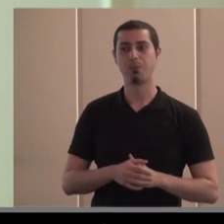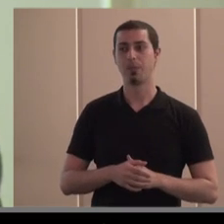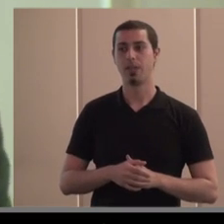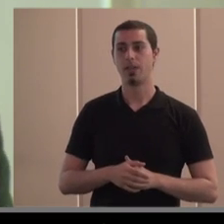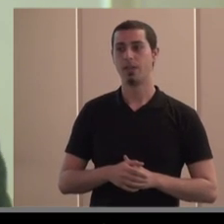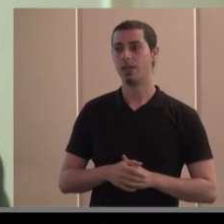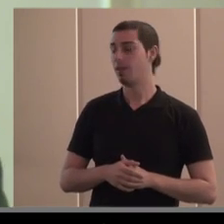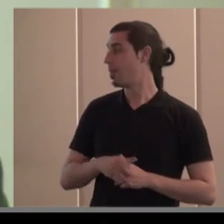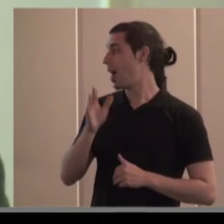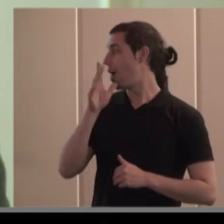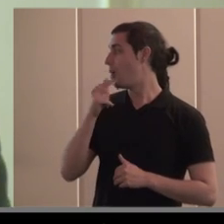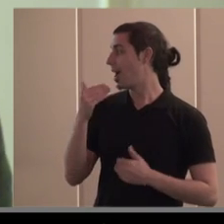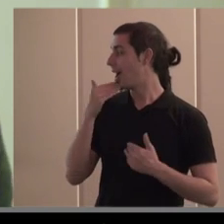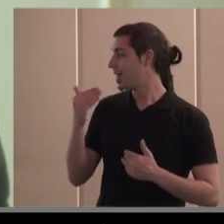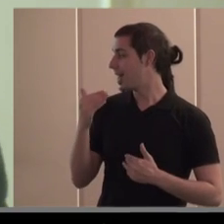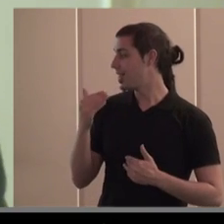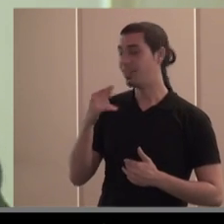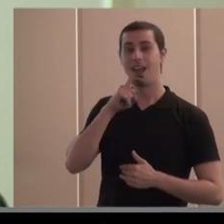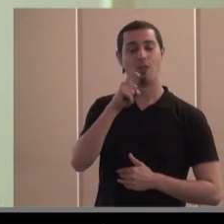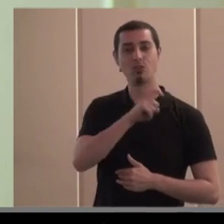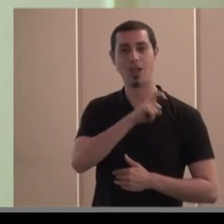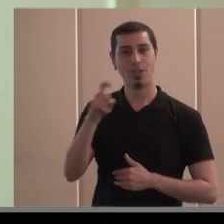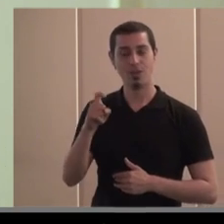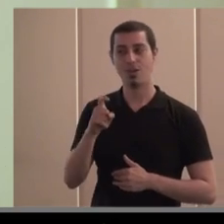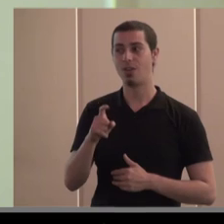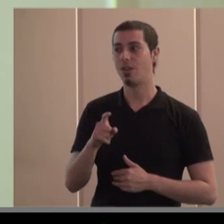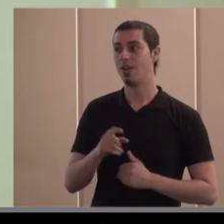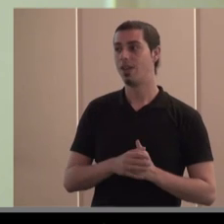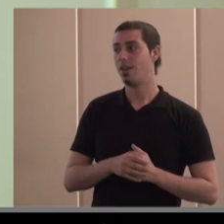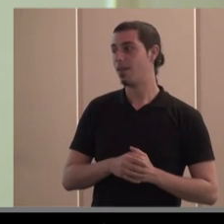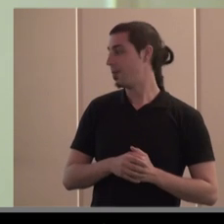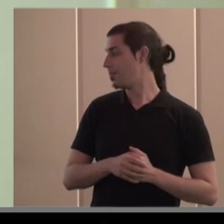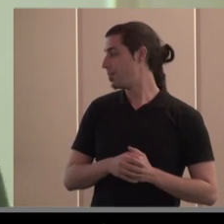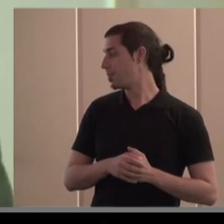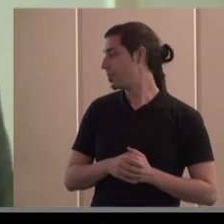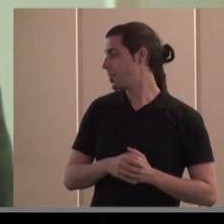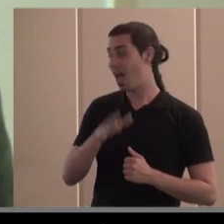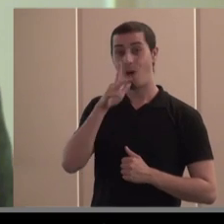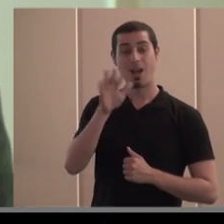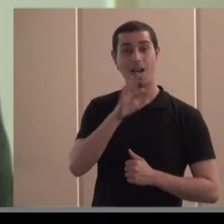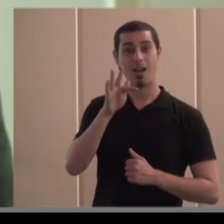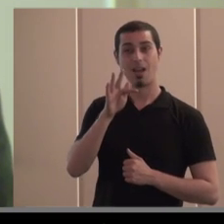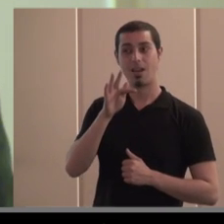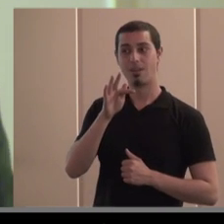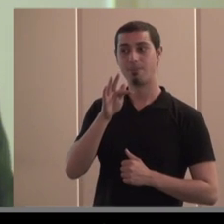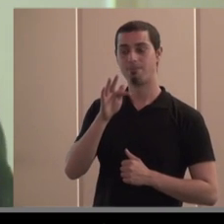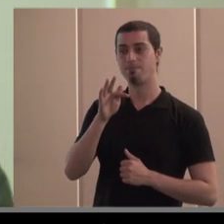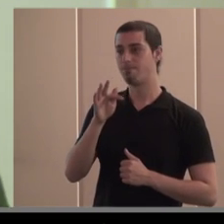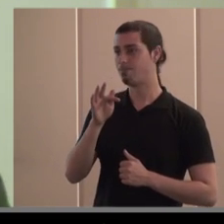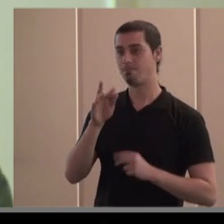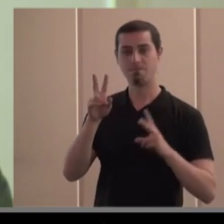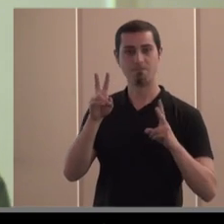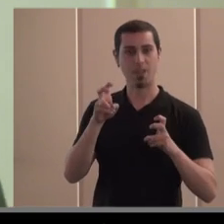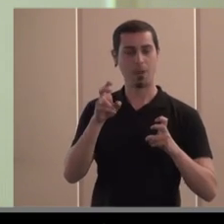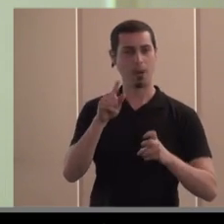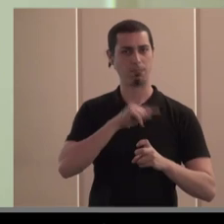por alusiones muchas gracias a la mención a la fundación de GranMaker conté no te creas que me hace mucha gracia porque eso